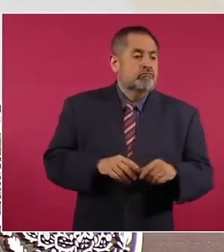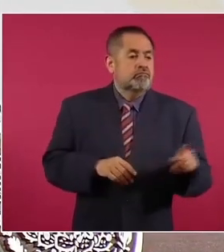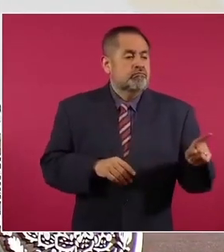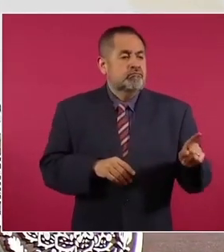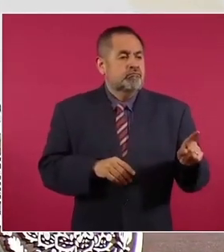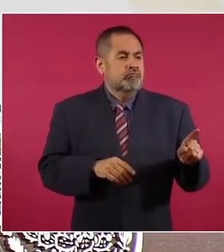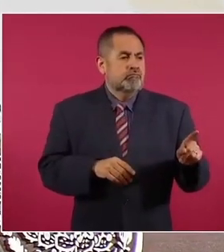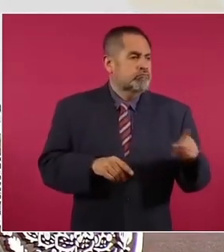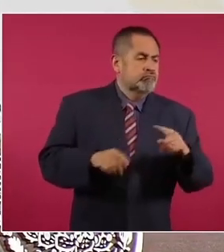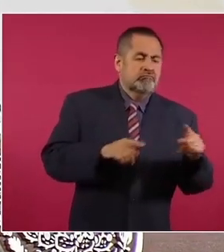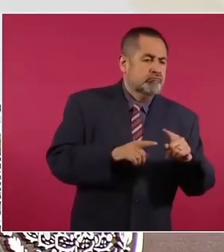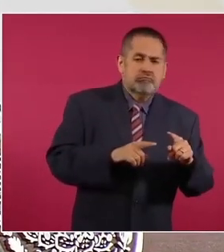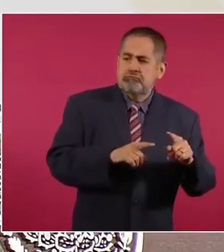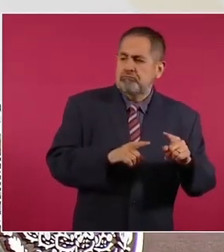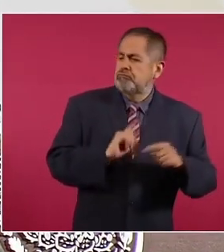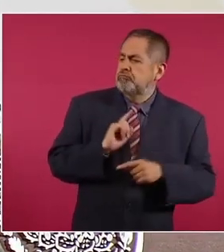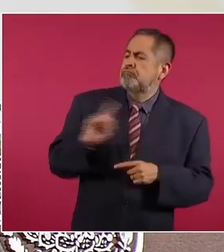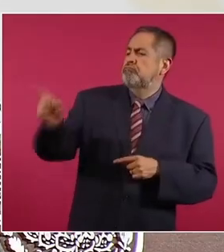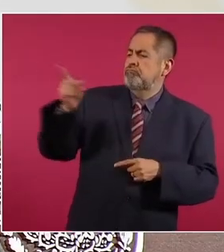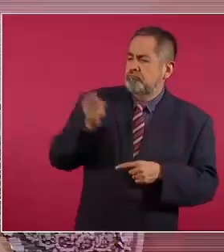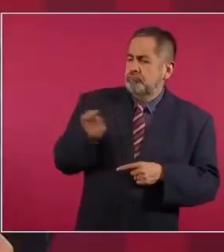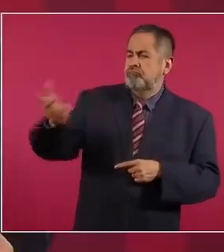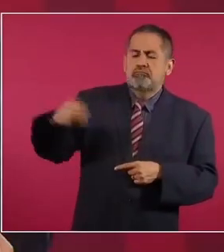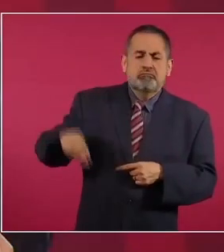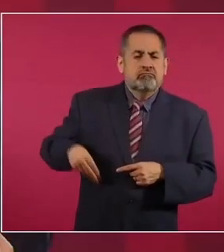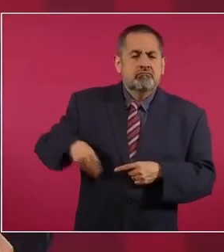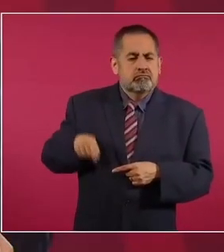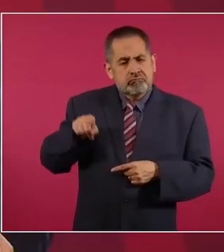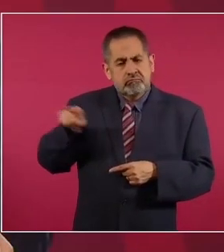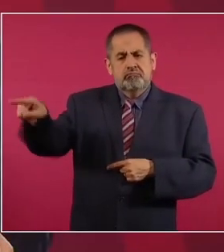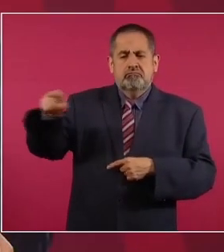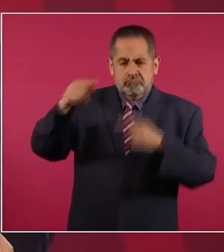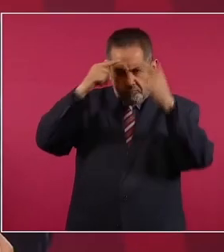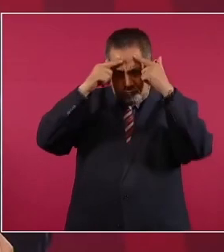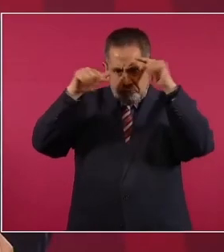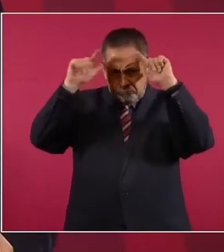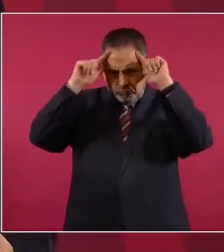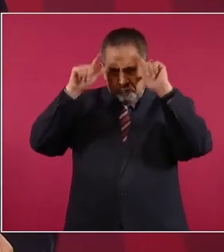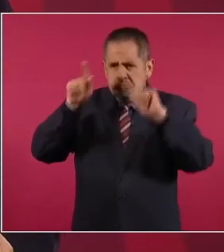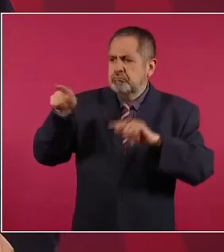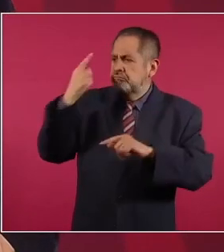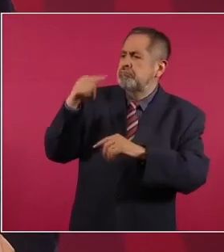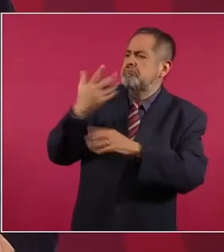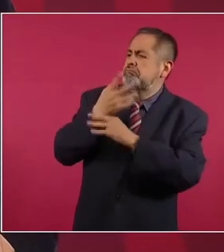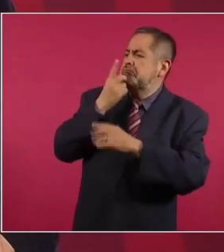a la Marina y